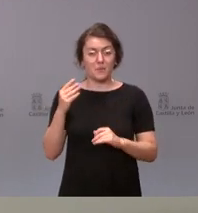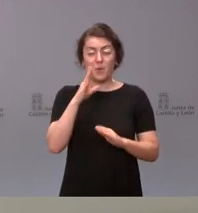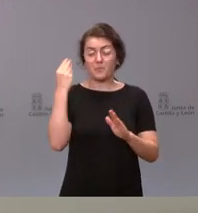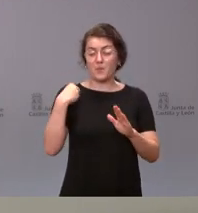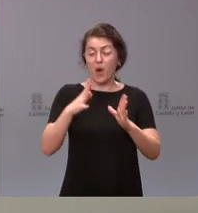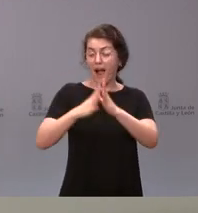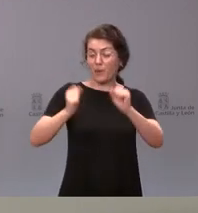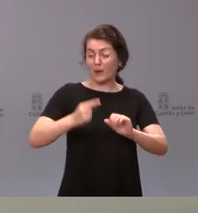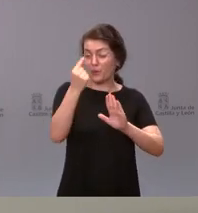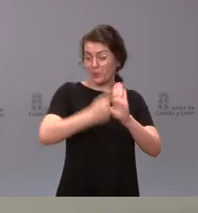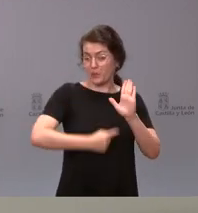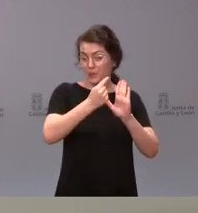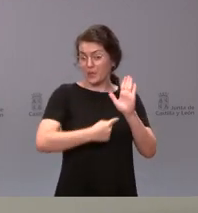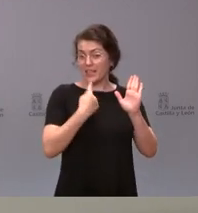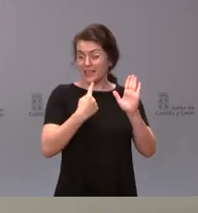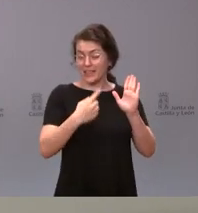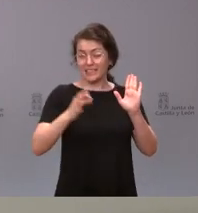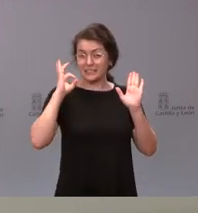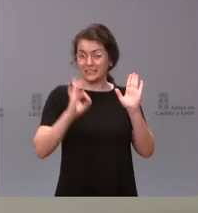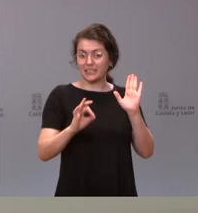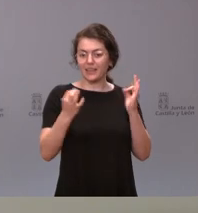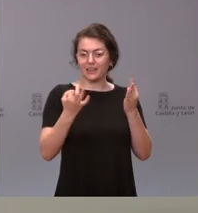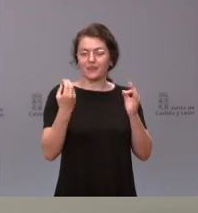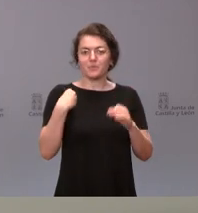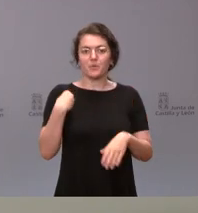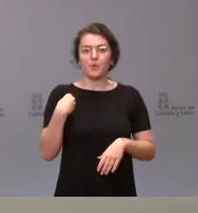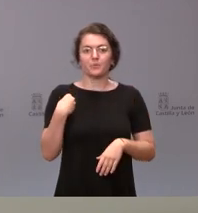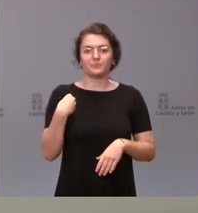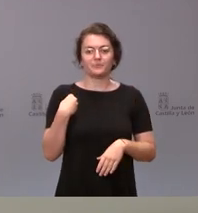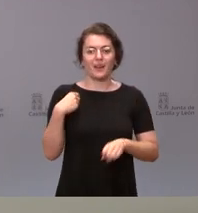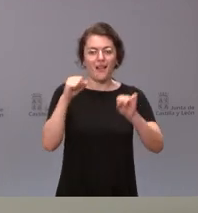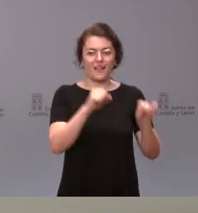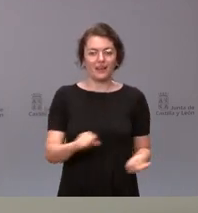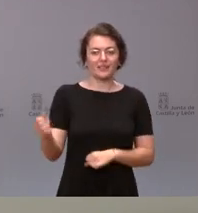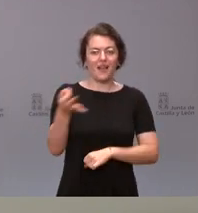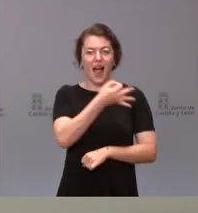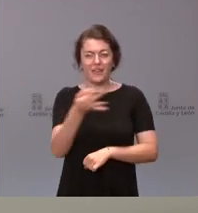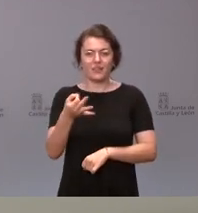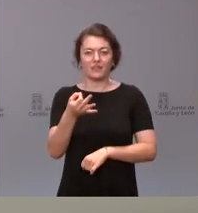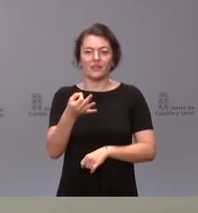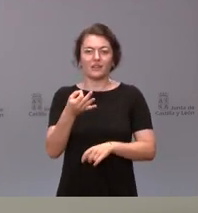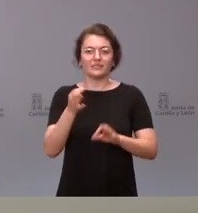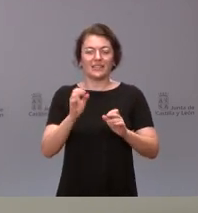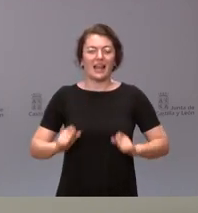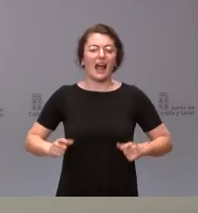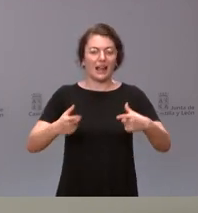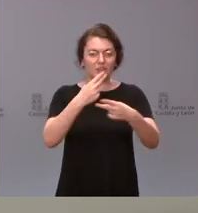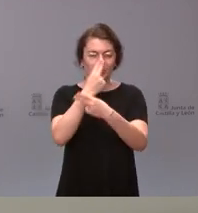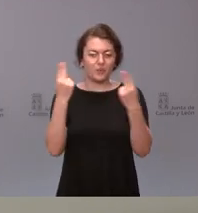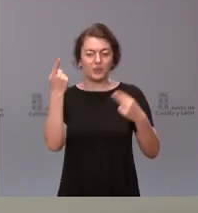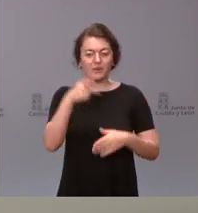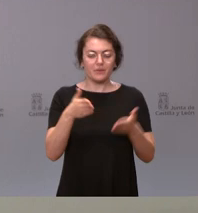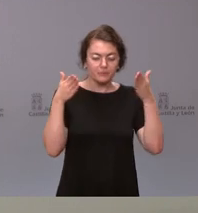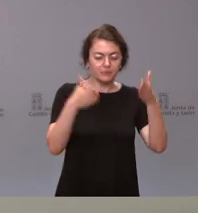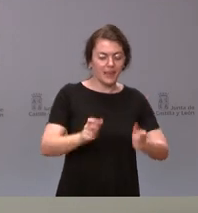figuraba expresamente el hecho de garantizar la eficiencia en el gasto público y concentrar el gasto público en aquellos